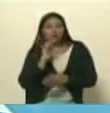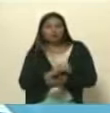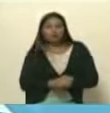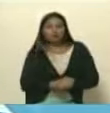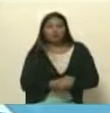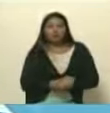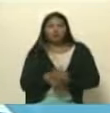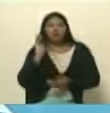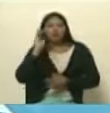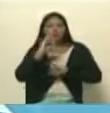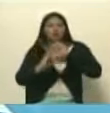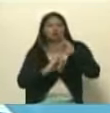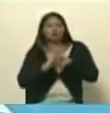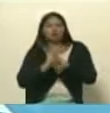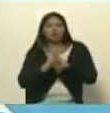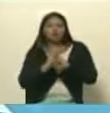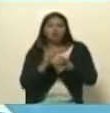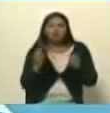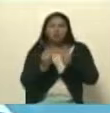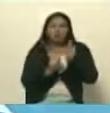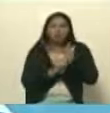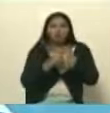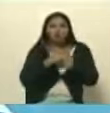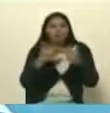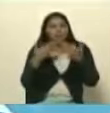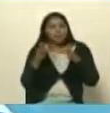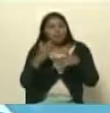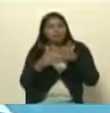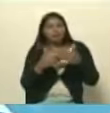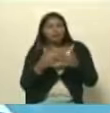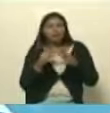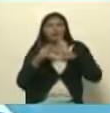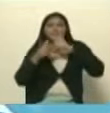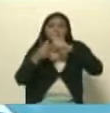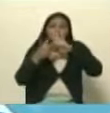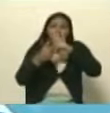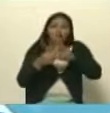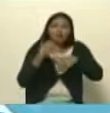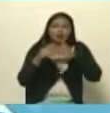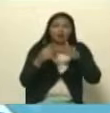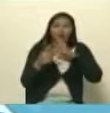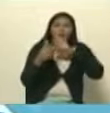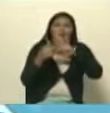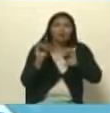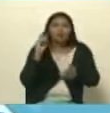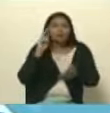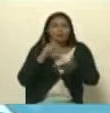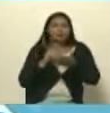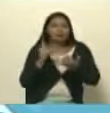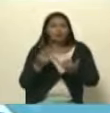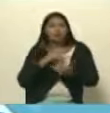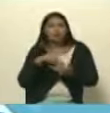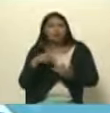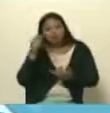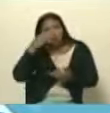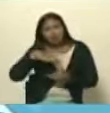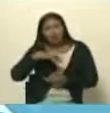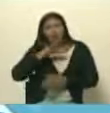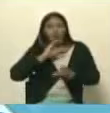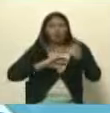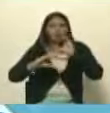foro foro internacional de medios alternativos que nos permite seguir resaltando el papel protagónico y participativo que tiene el pueblo